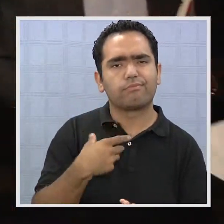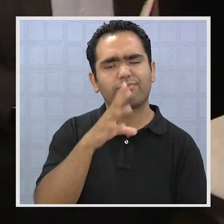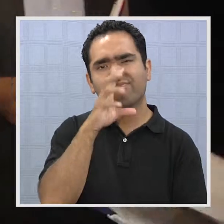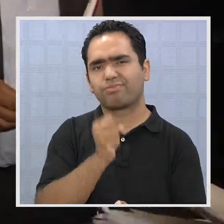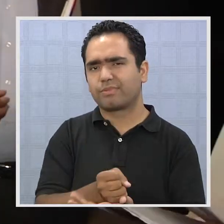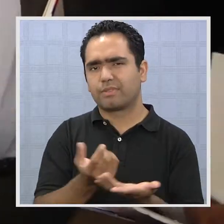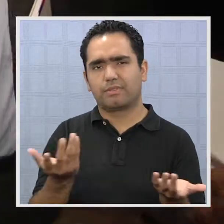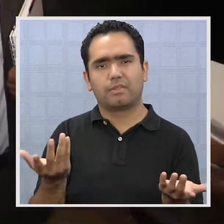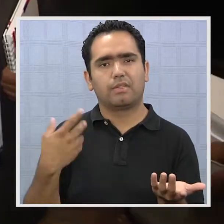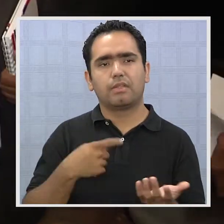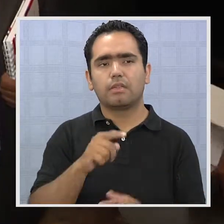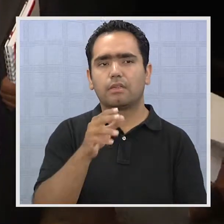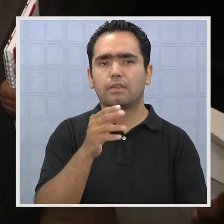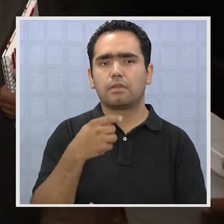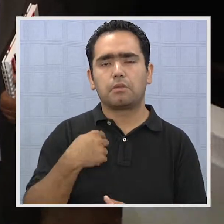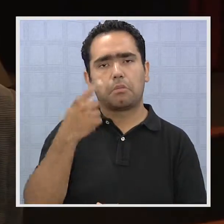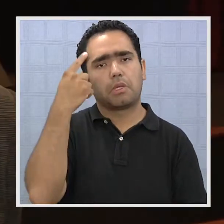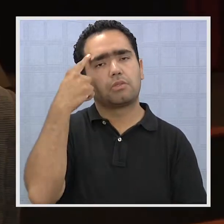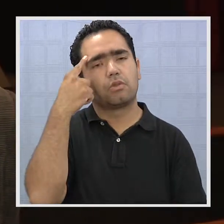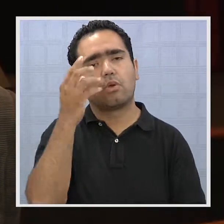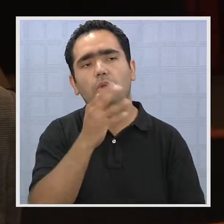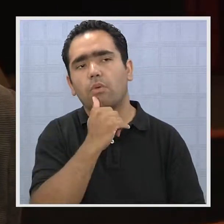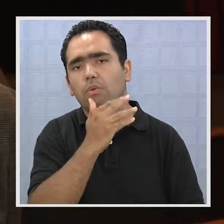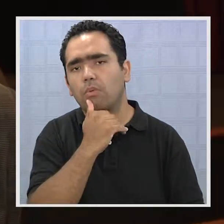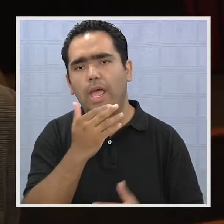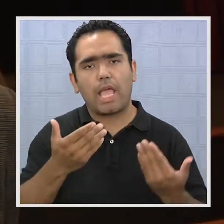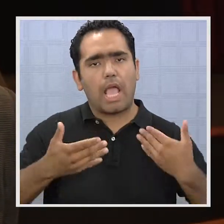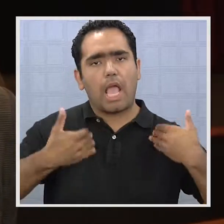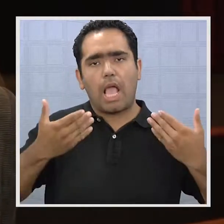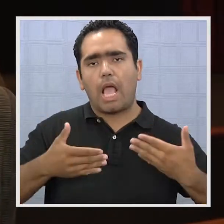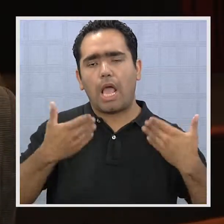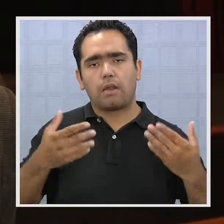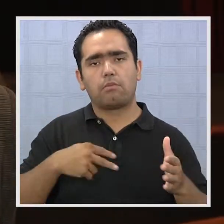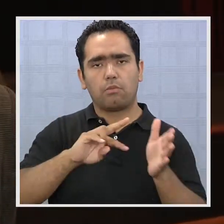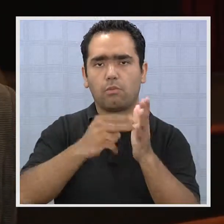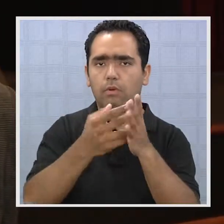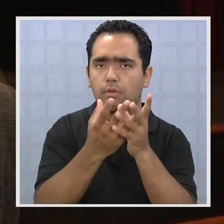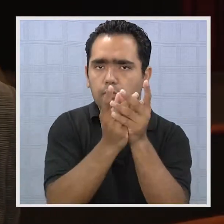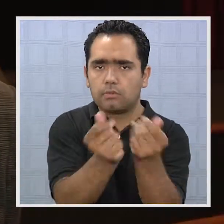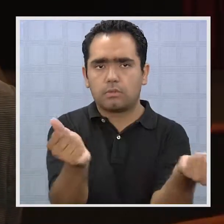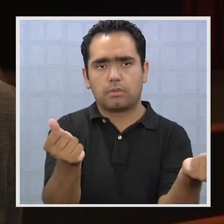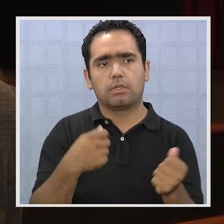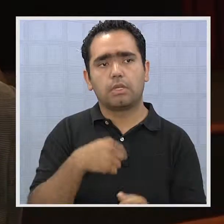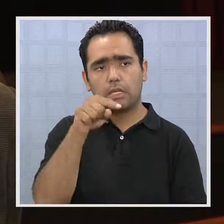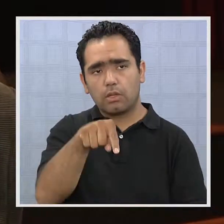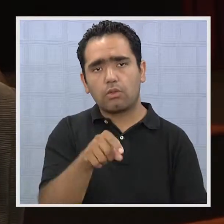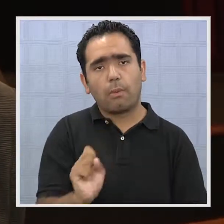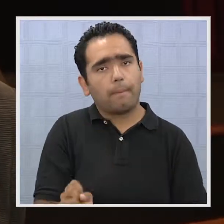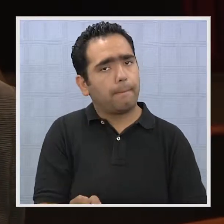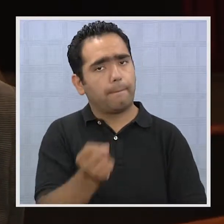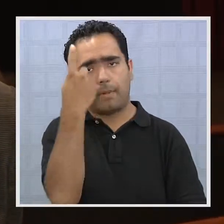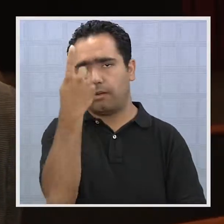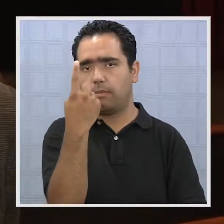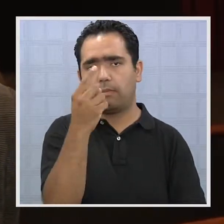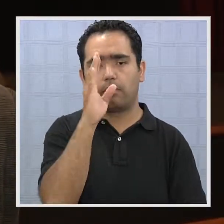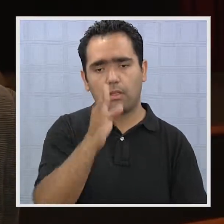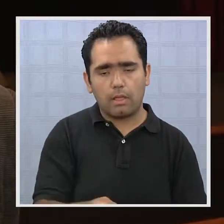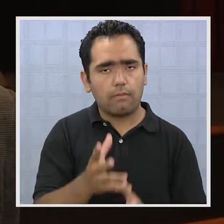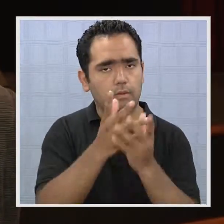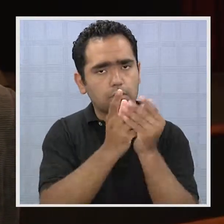Definitivamente yo diría que no los contempló y no hay mucho ánimo para solucionar los problemas. Esto es lo primero que debiera estar